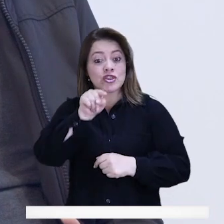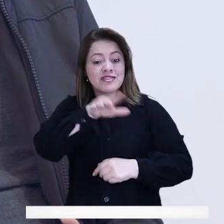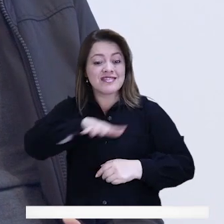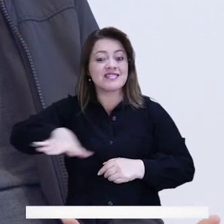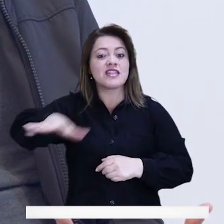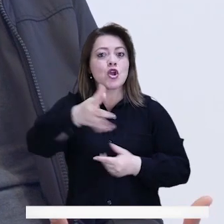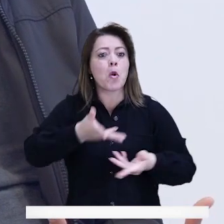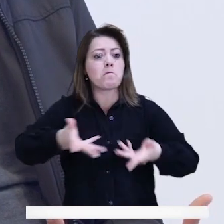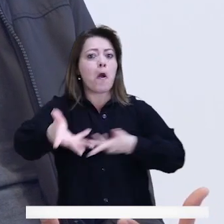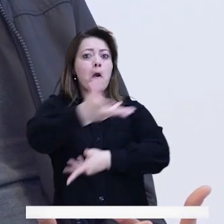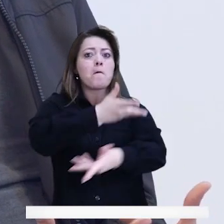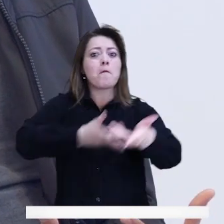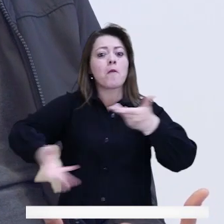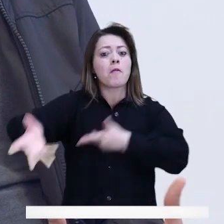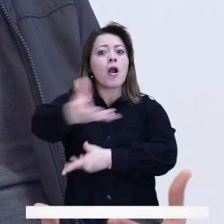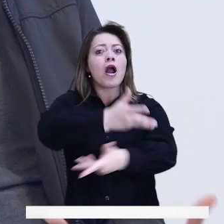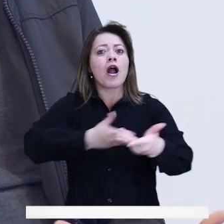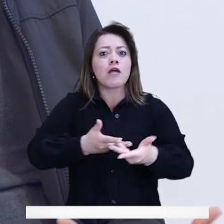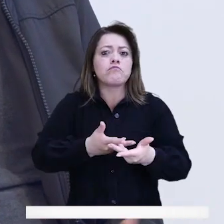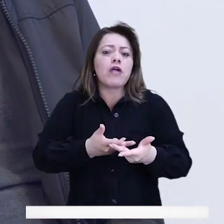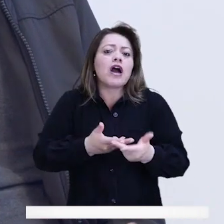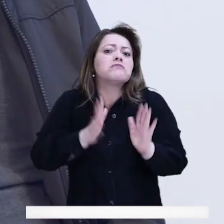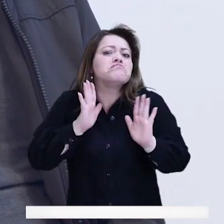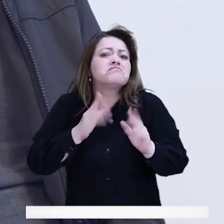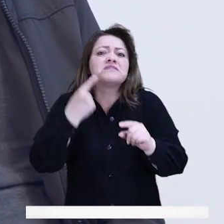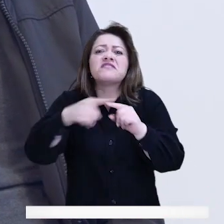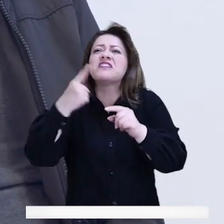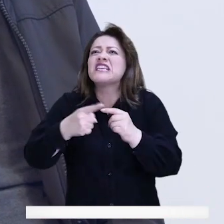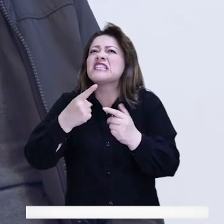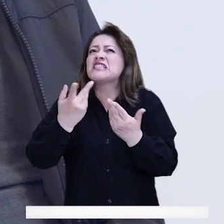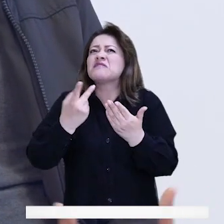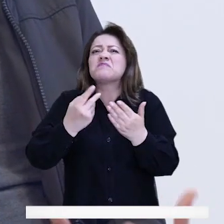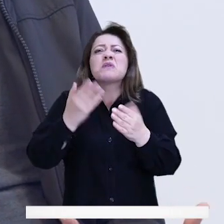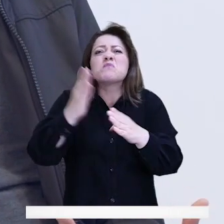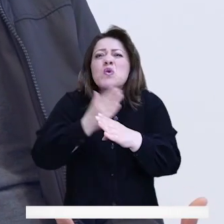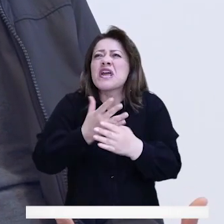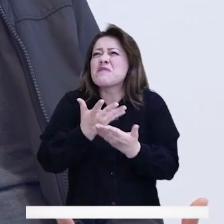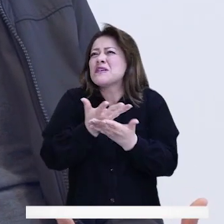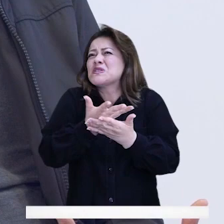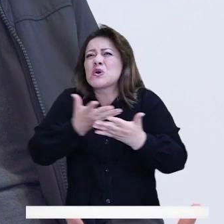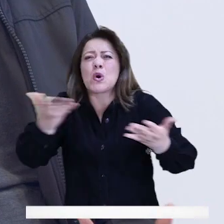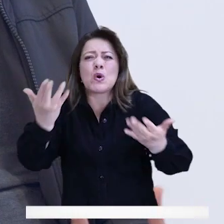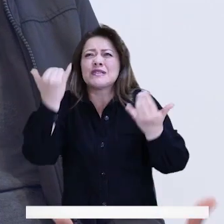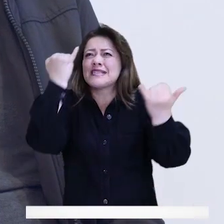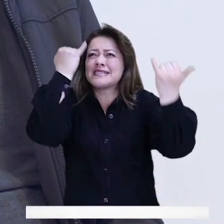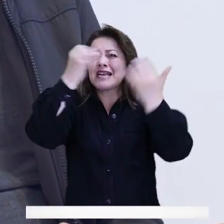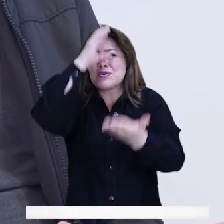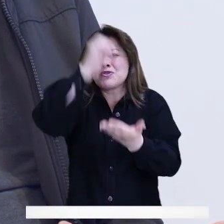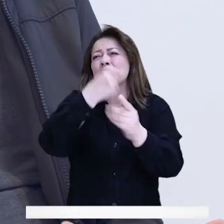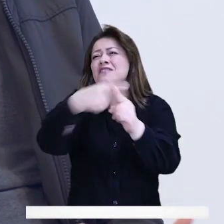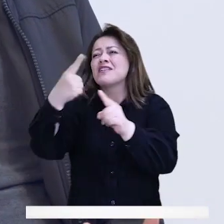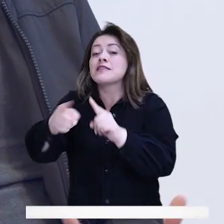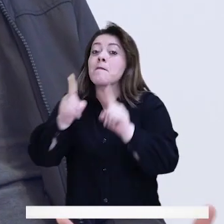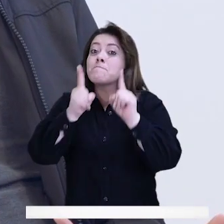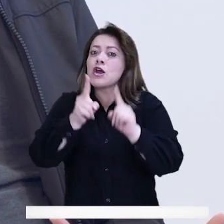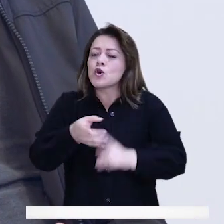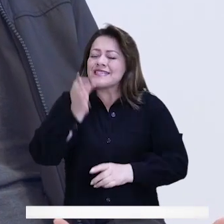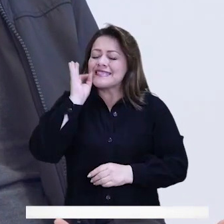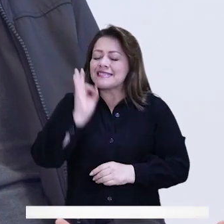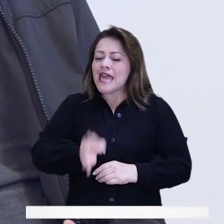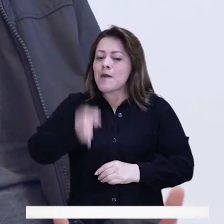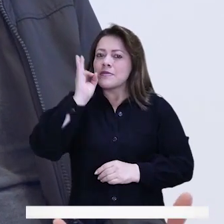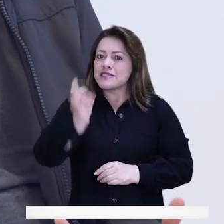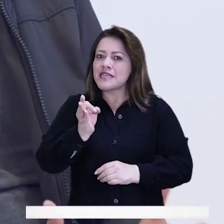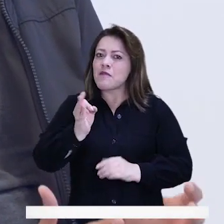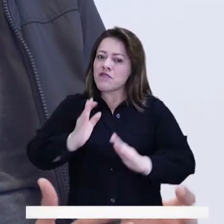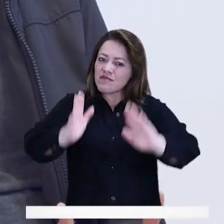cerca de la ciudadanía, que podemos tener todas las discusiones de los diferentes problemas que se presenten en Bogotá, diferentes ideologías, pero que